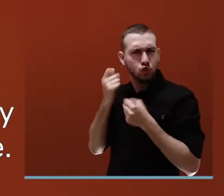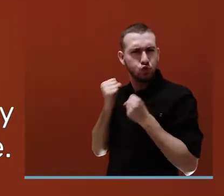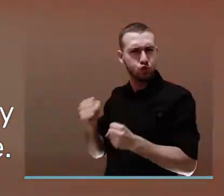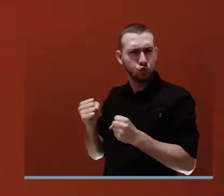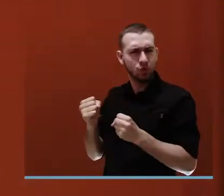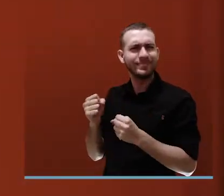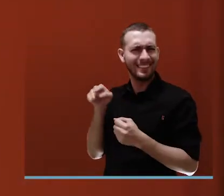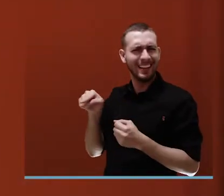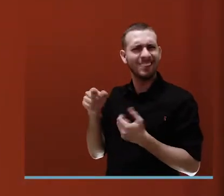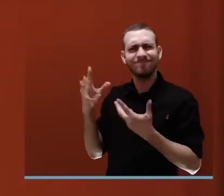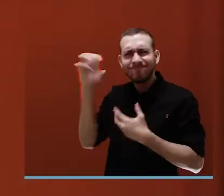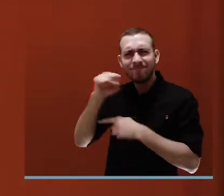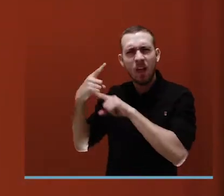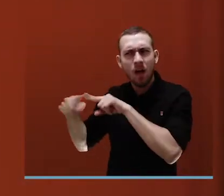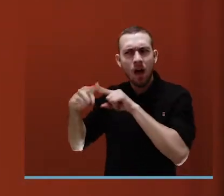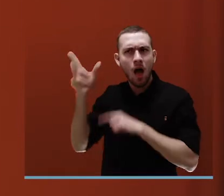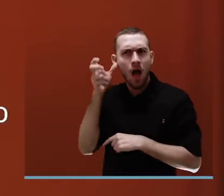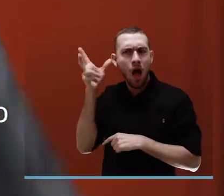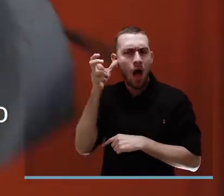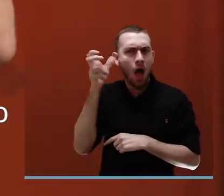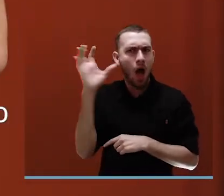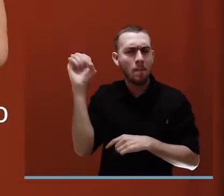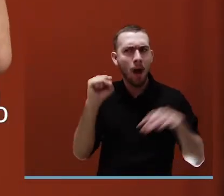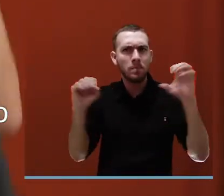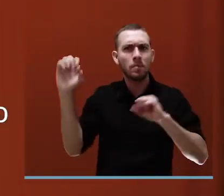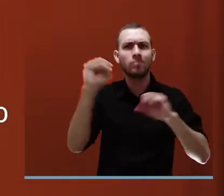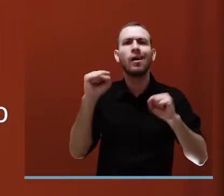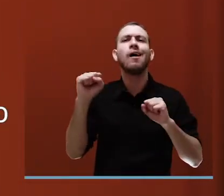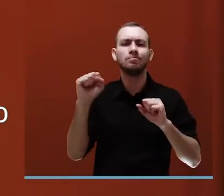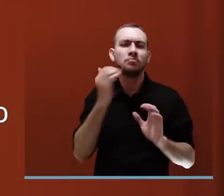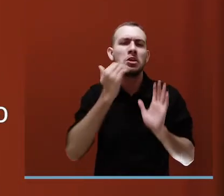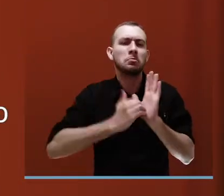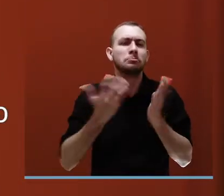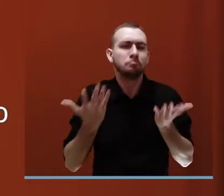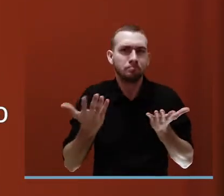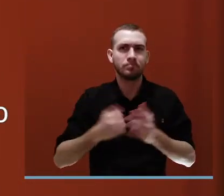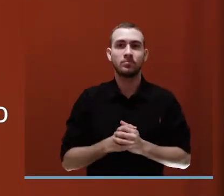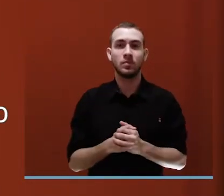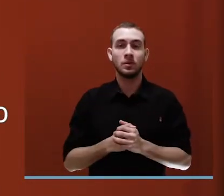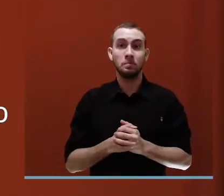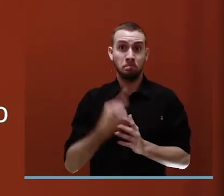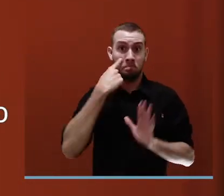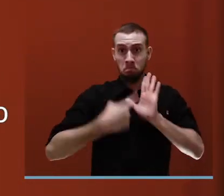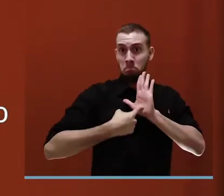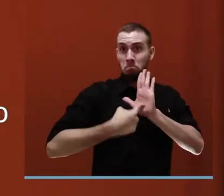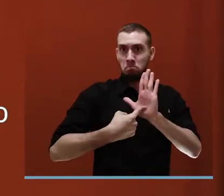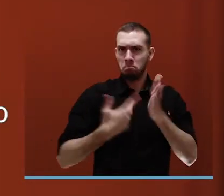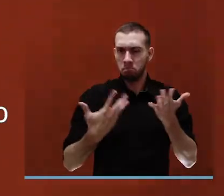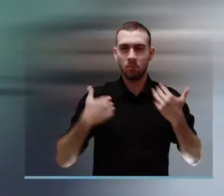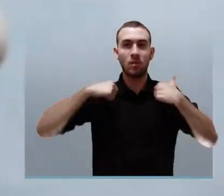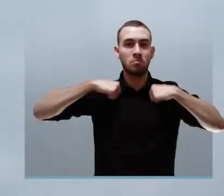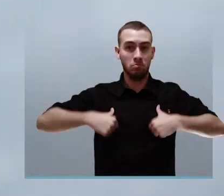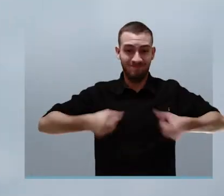más grave. Para demostrar este efecto necesitamos Una bolsa de tela, un celular o un dispositivo reproductor de